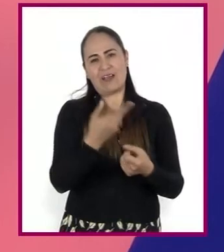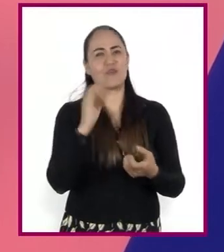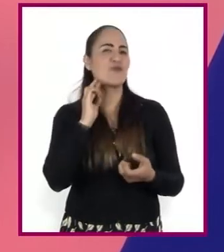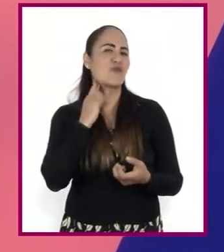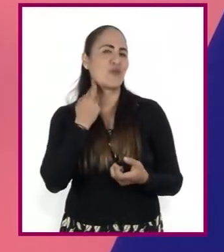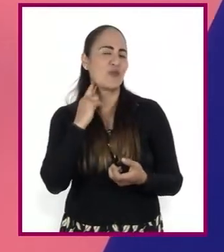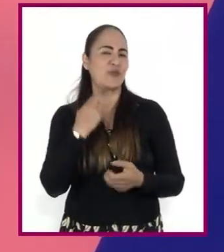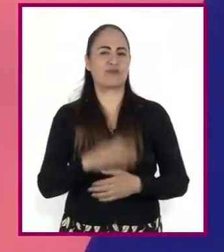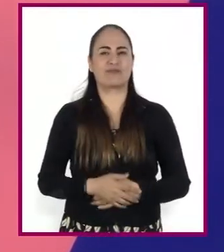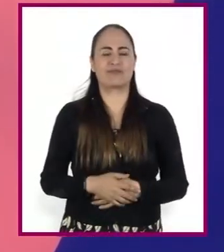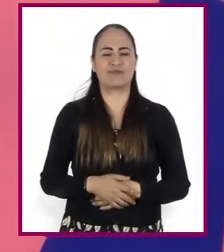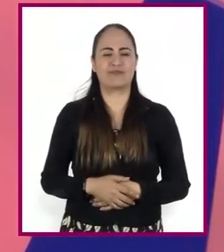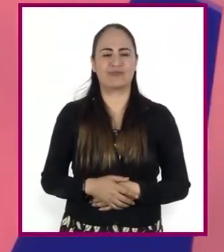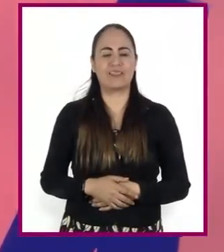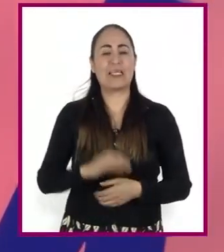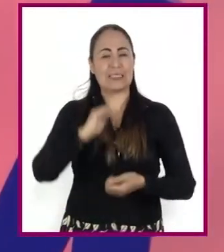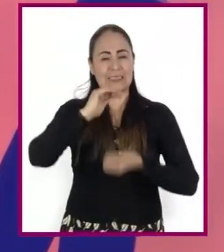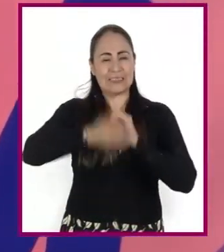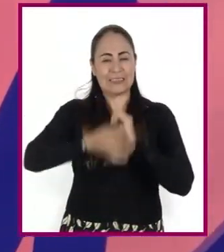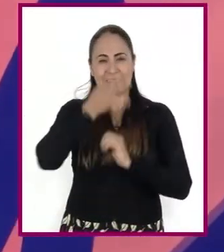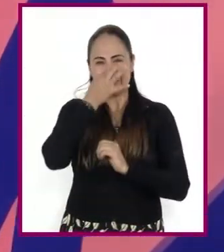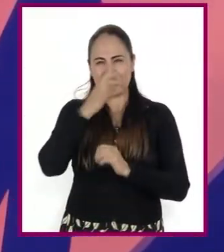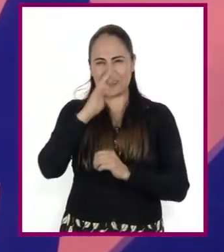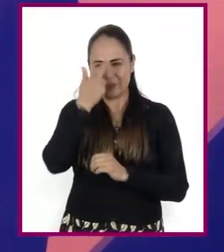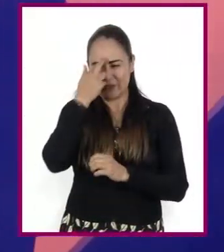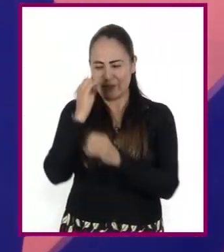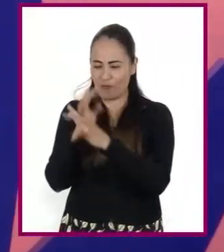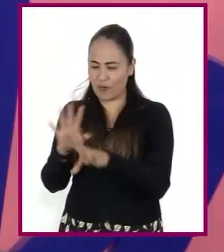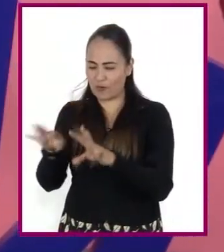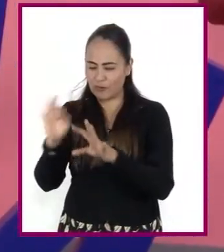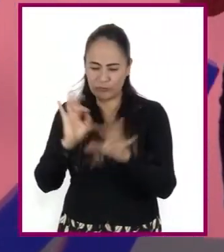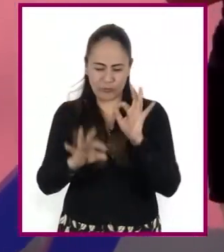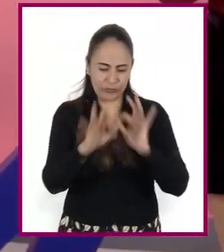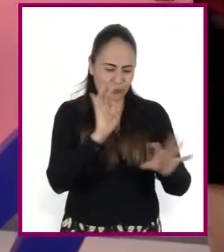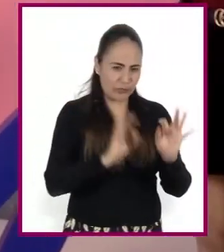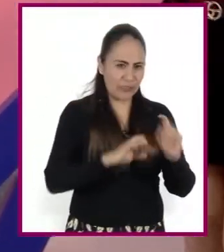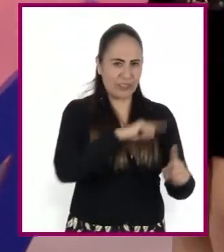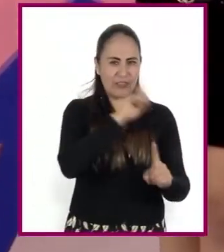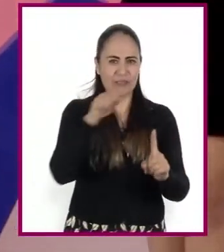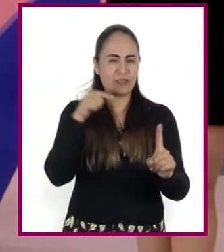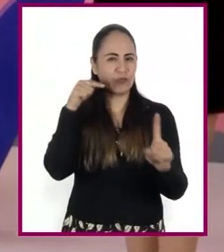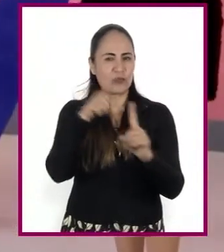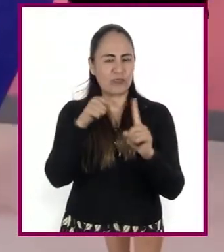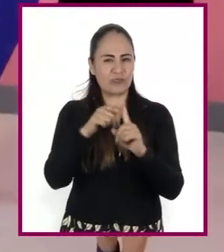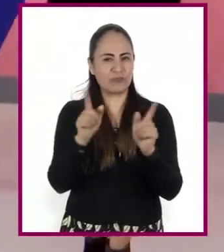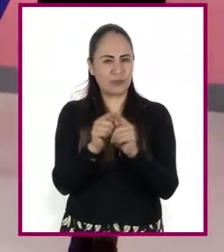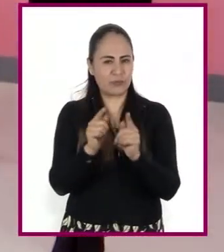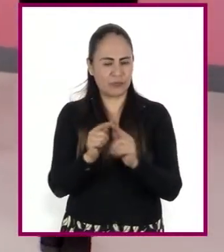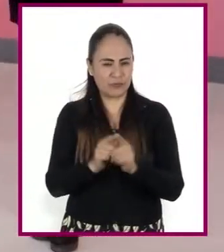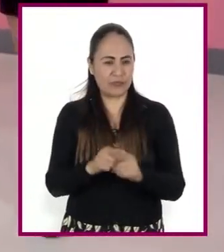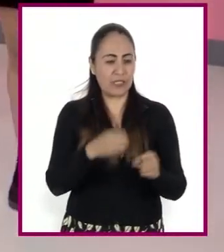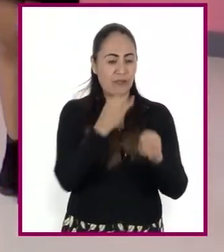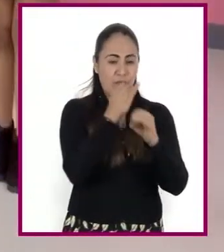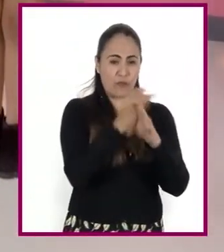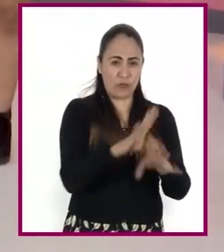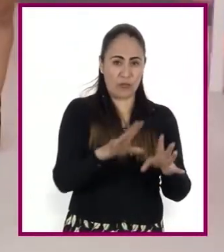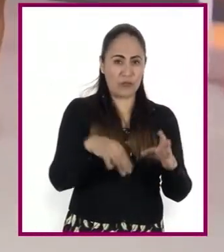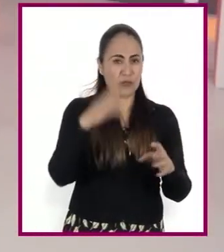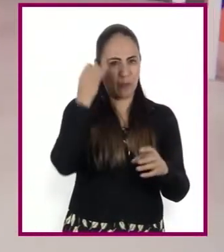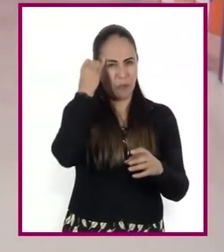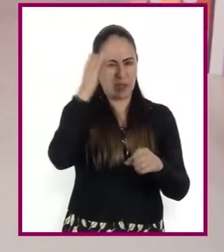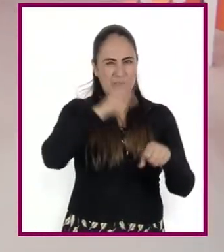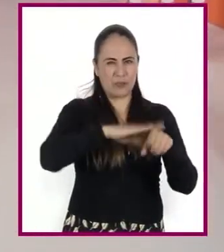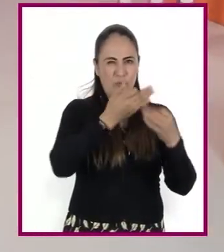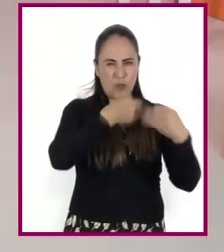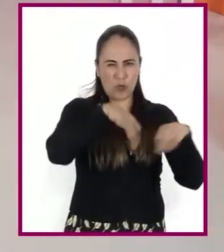por finalizar. No olviden utilizar las fuentes de información para lograr su cometido. La información primaria contiene información original, el tema que